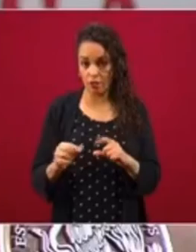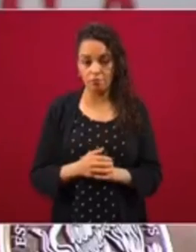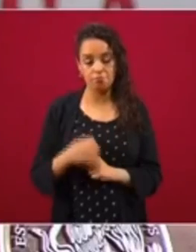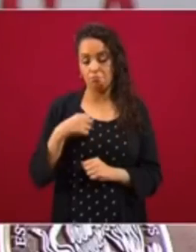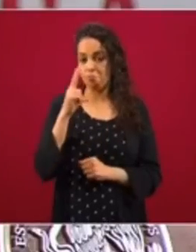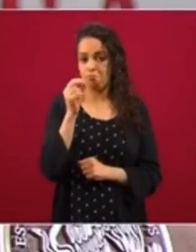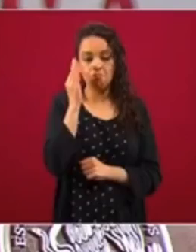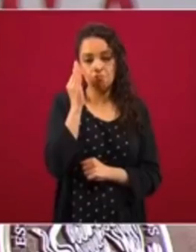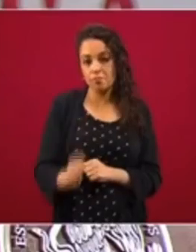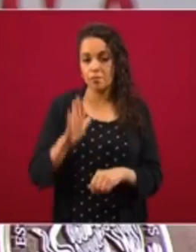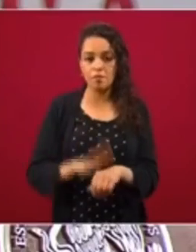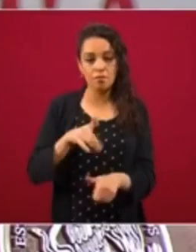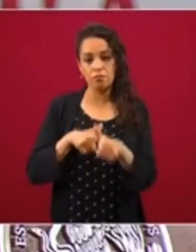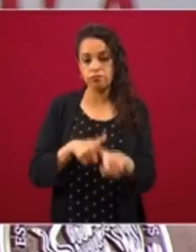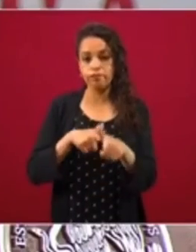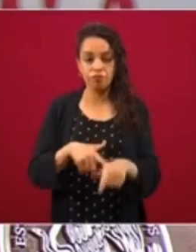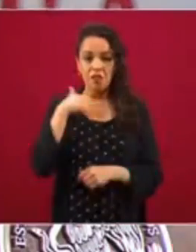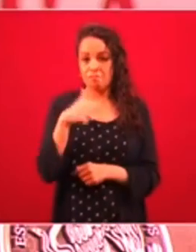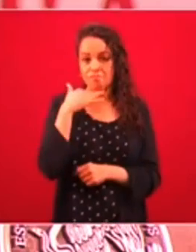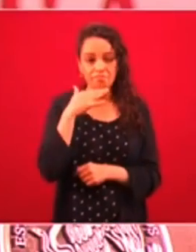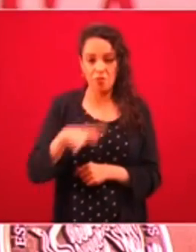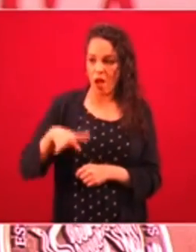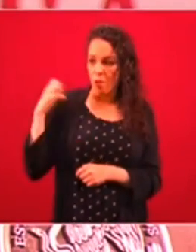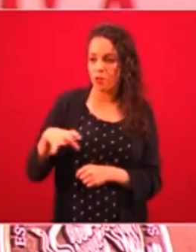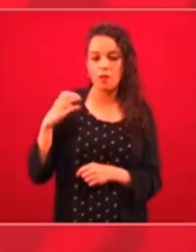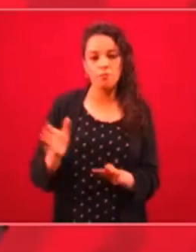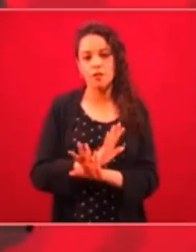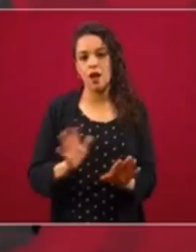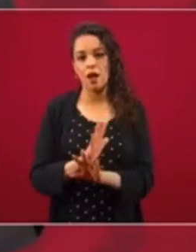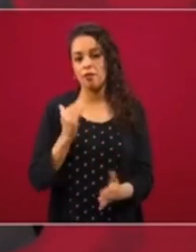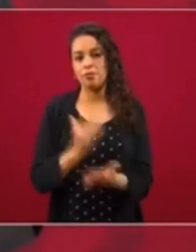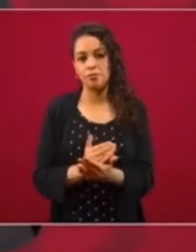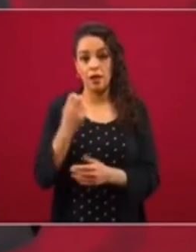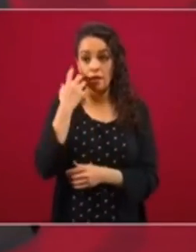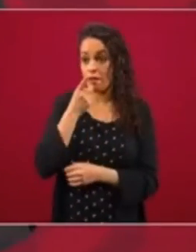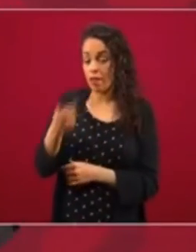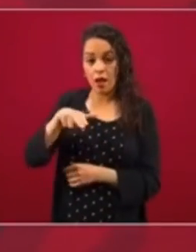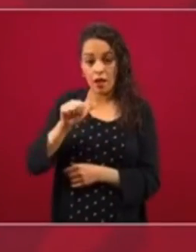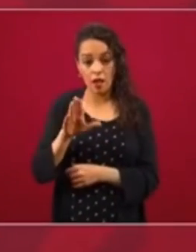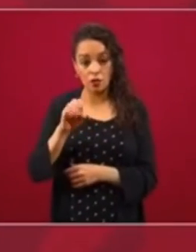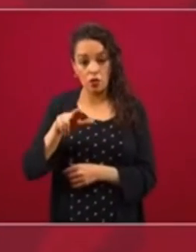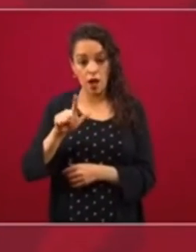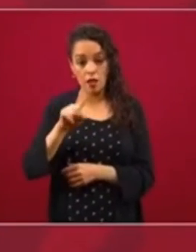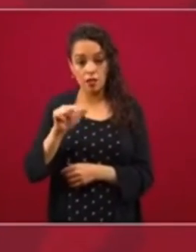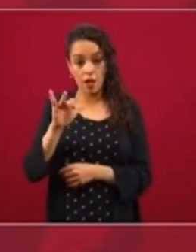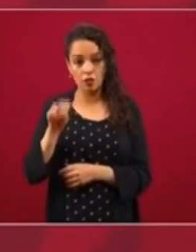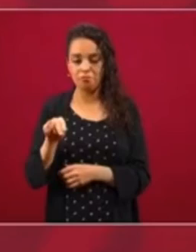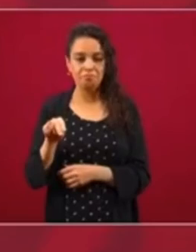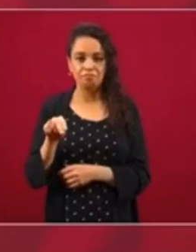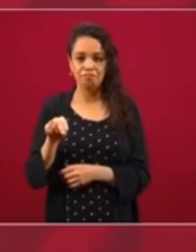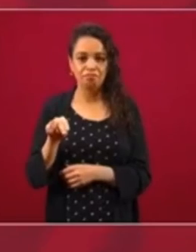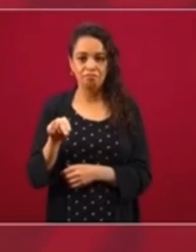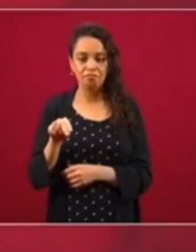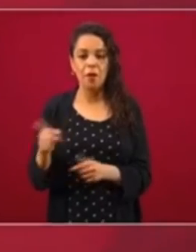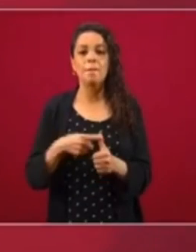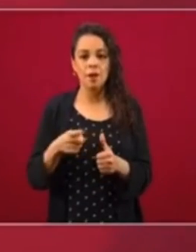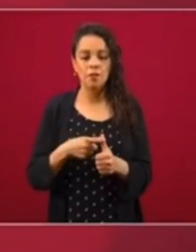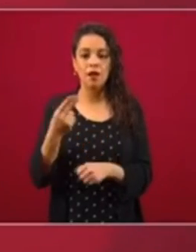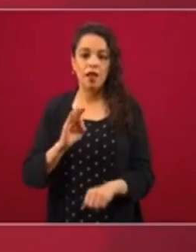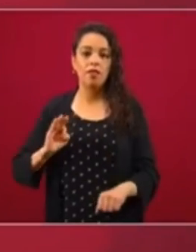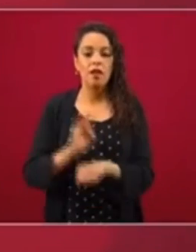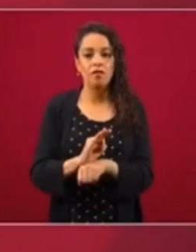a permitir la corrupción. Se acabaron los abusos. Y no es nacionalización. Es defender el interés nacional.